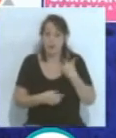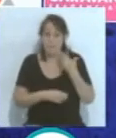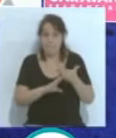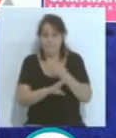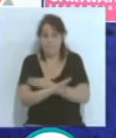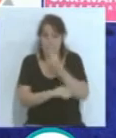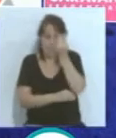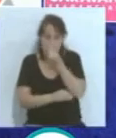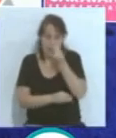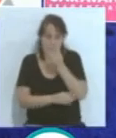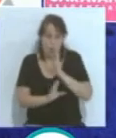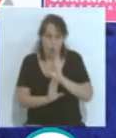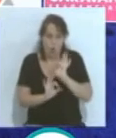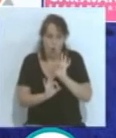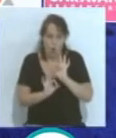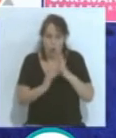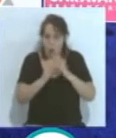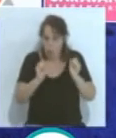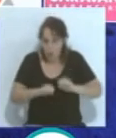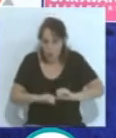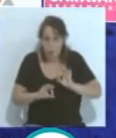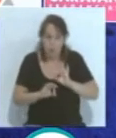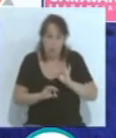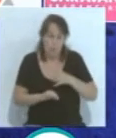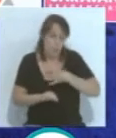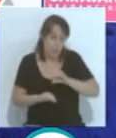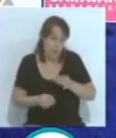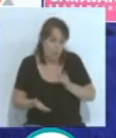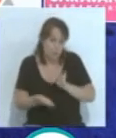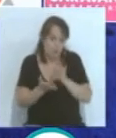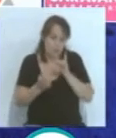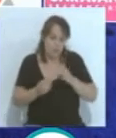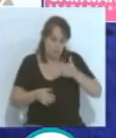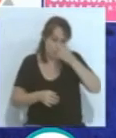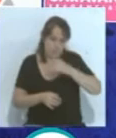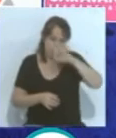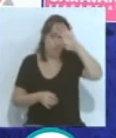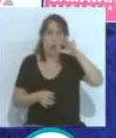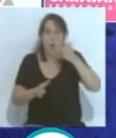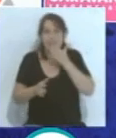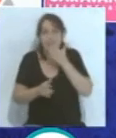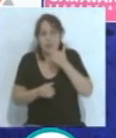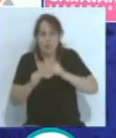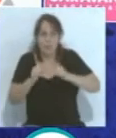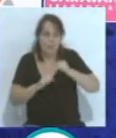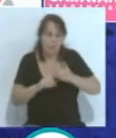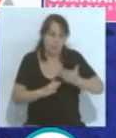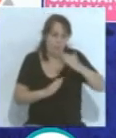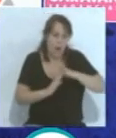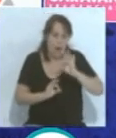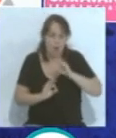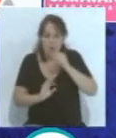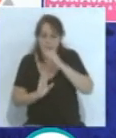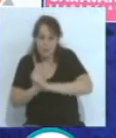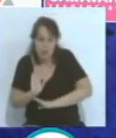hemos querido regular posibles imprevistos, ni hemos querido regular ascensos, descensos y separar la competición, qué clasificación valen,